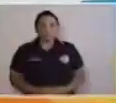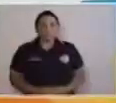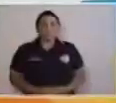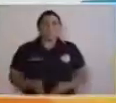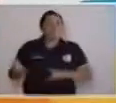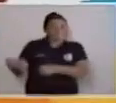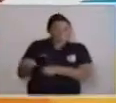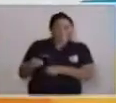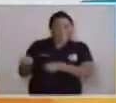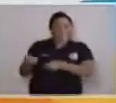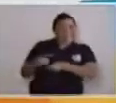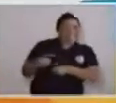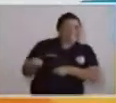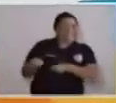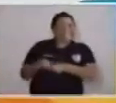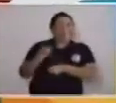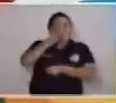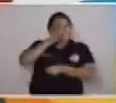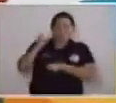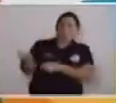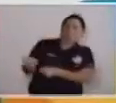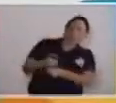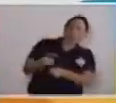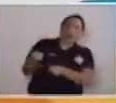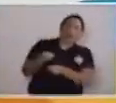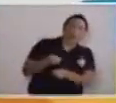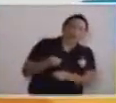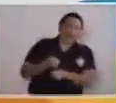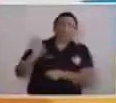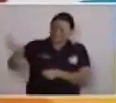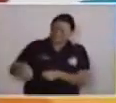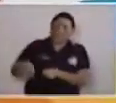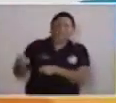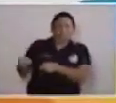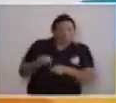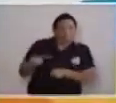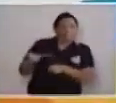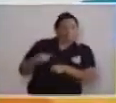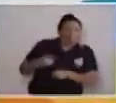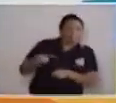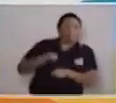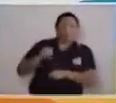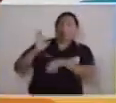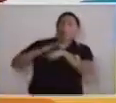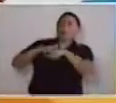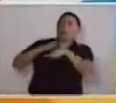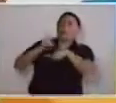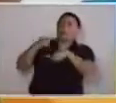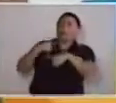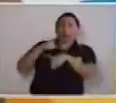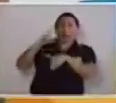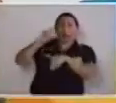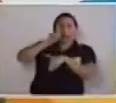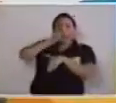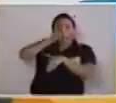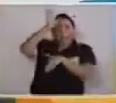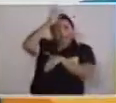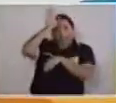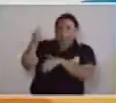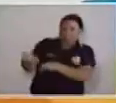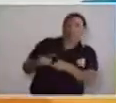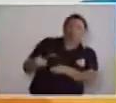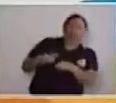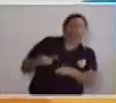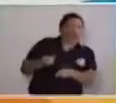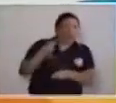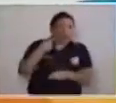¡Sal de ahí, pollo! ¡No! ¡Sal de ahí! ¡Que no! ¡Sal de ahí o voy a llamar al gallo para que te saque! Ah, entonces sí salgo.